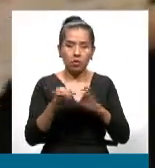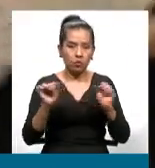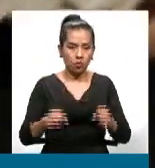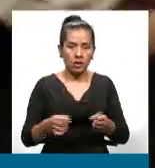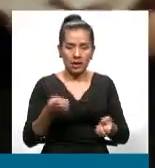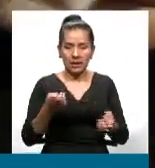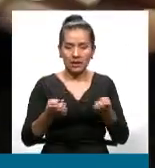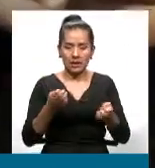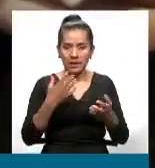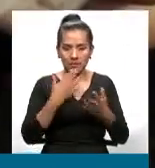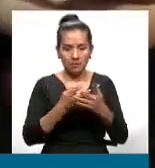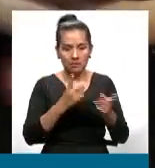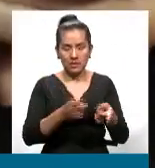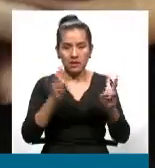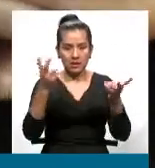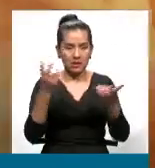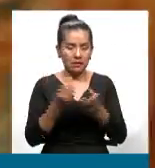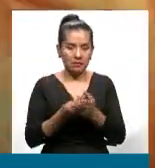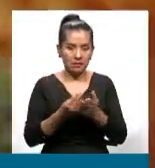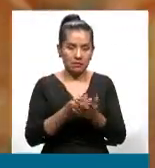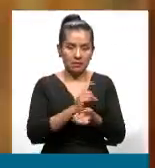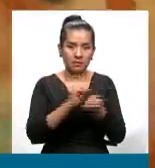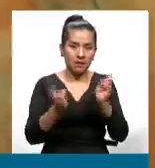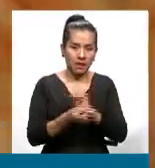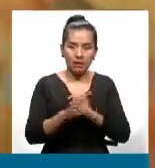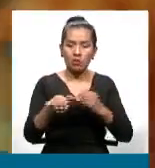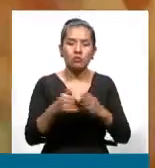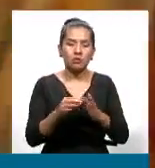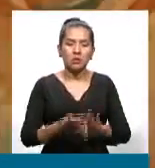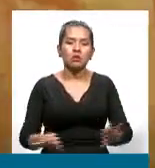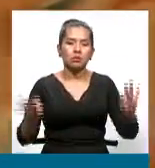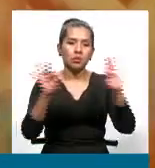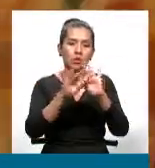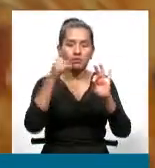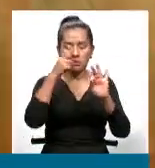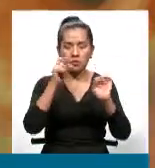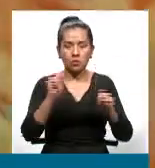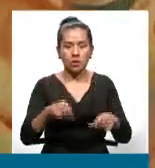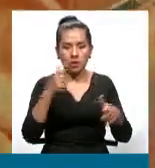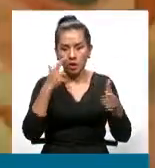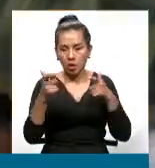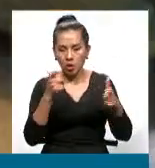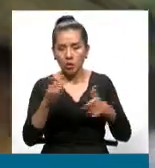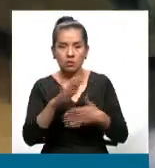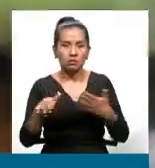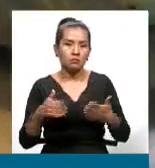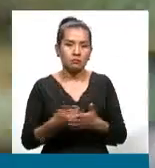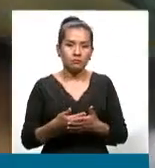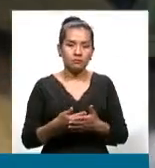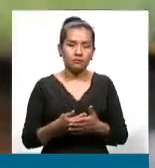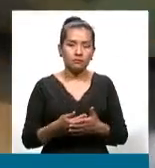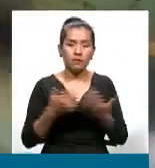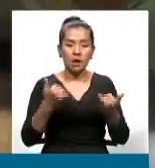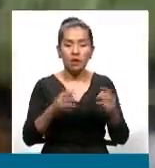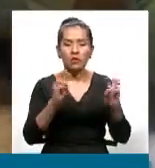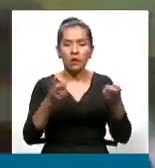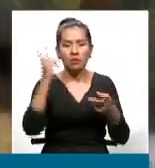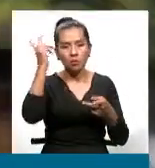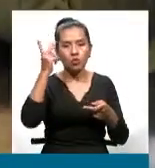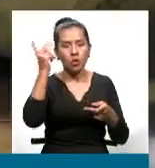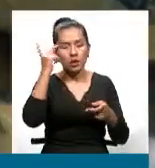el tipo de cambio ha sido justamente un ancla bastante importante para controlar también la inflación, ¿no? En ese sentido, la política